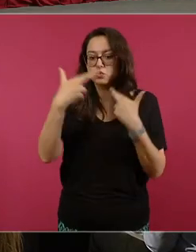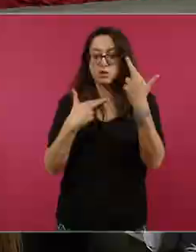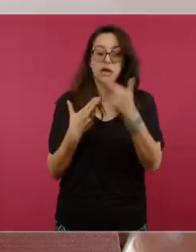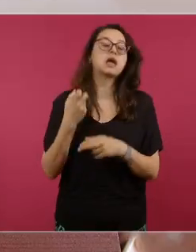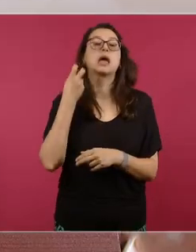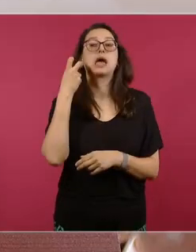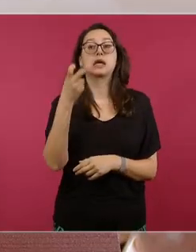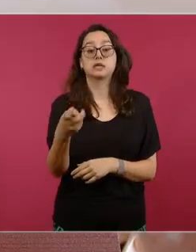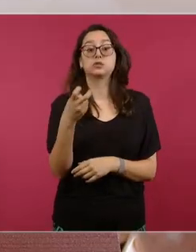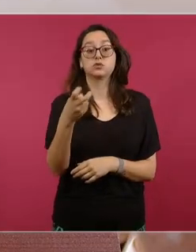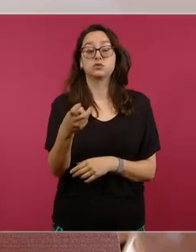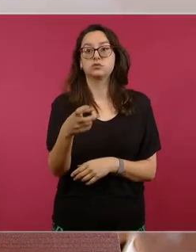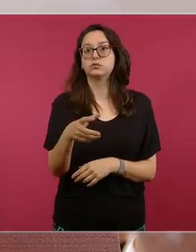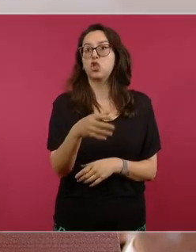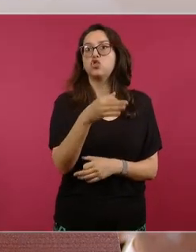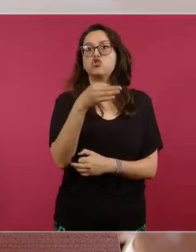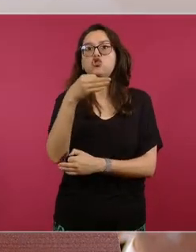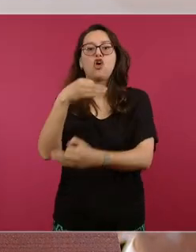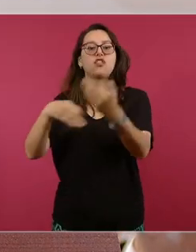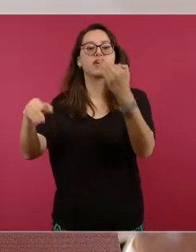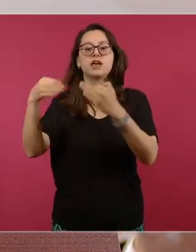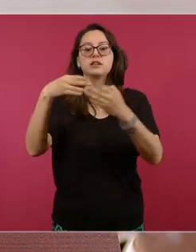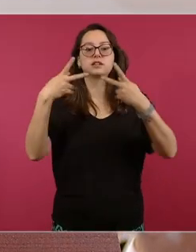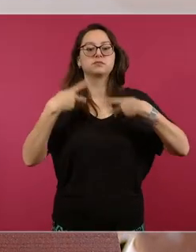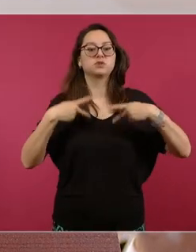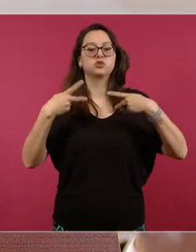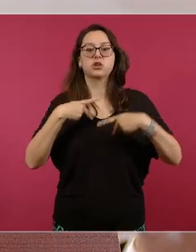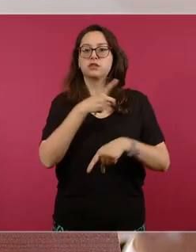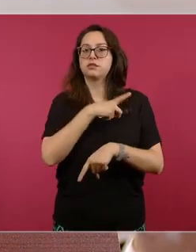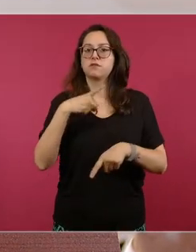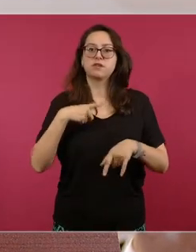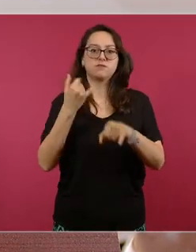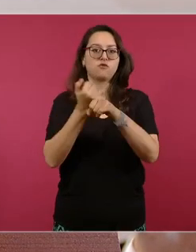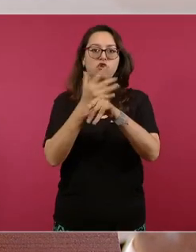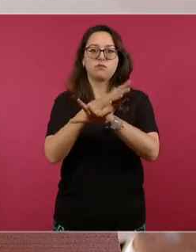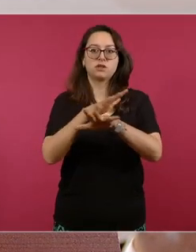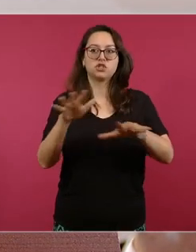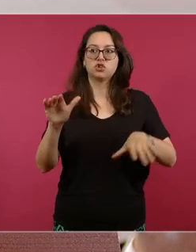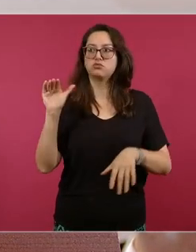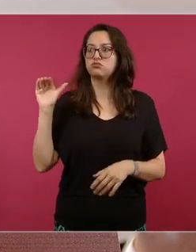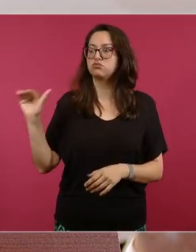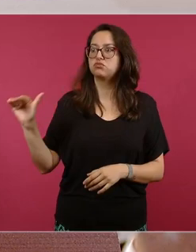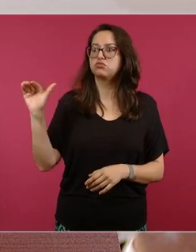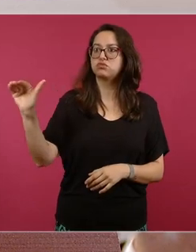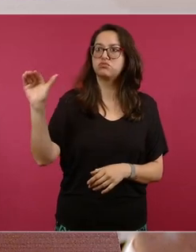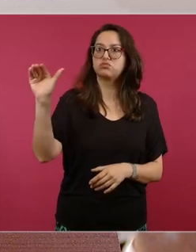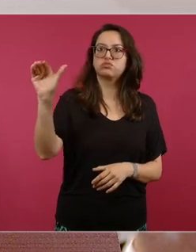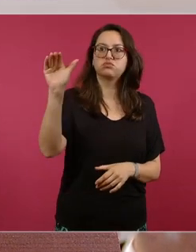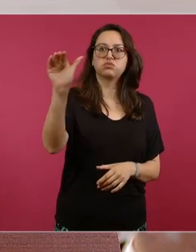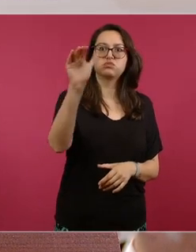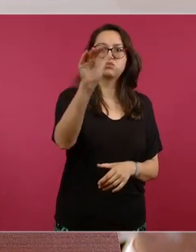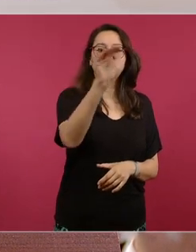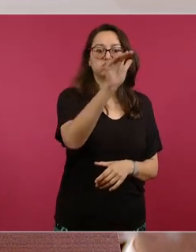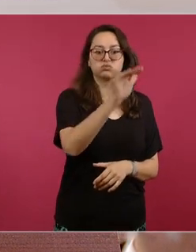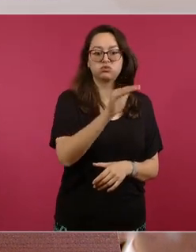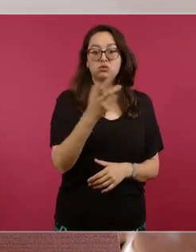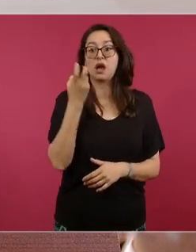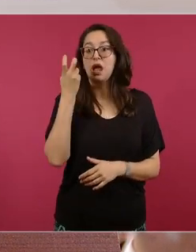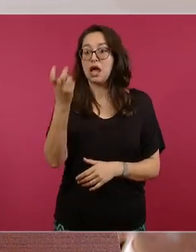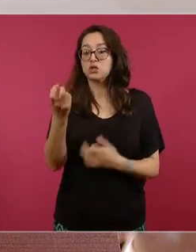generalizada está publicada y también están publicadas las